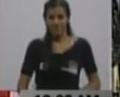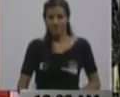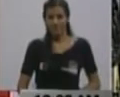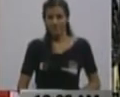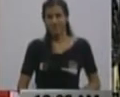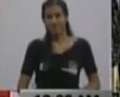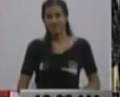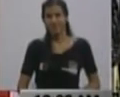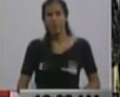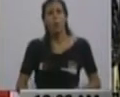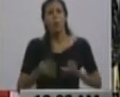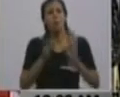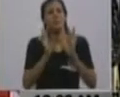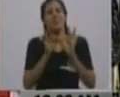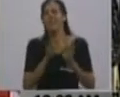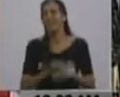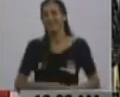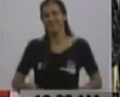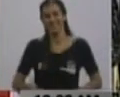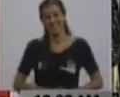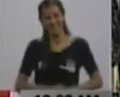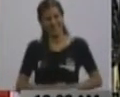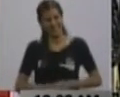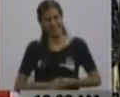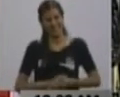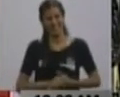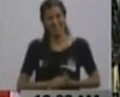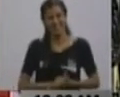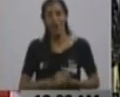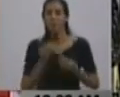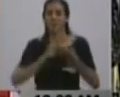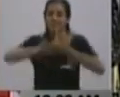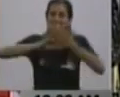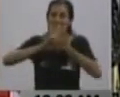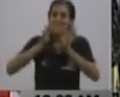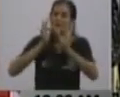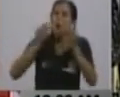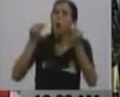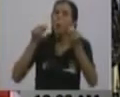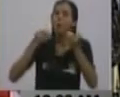Ay, ¿verdad cómo tradujo a Julio Coco, vale? No Julio Coco, Julio Coco. ¿Queda mejora?